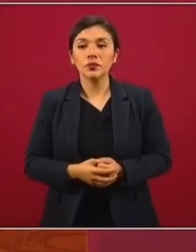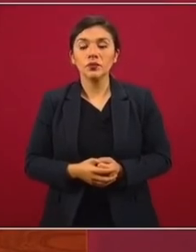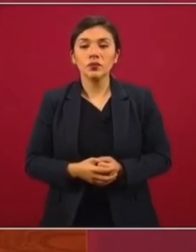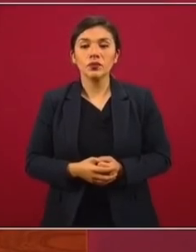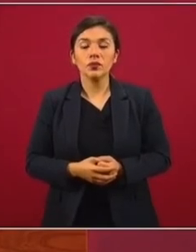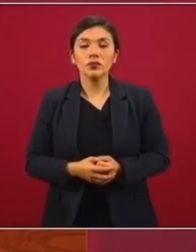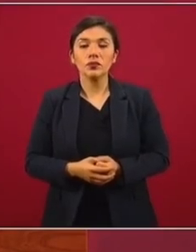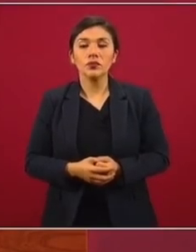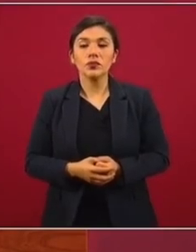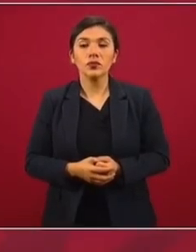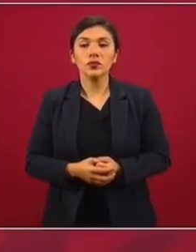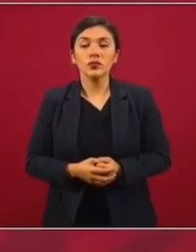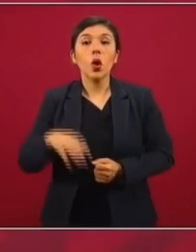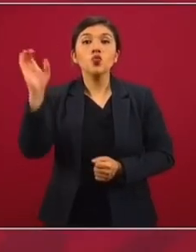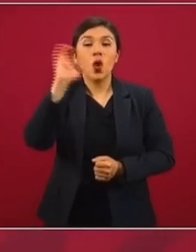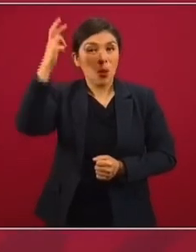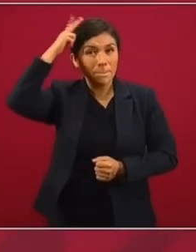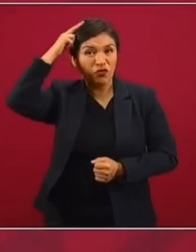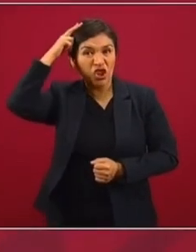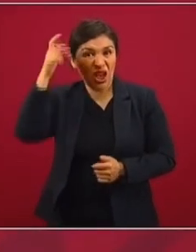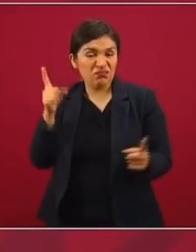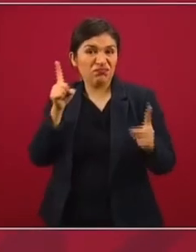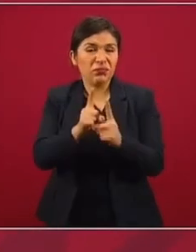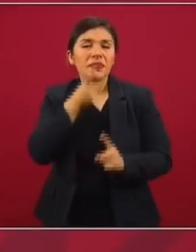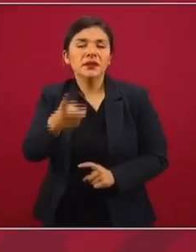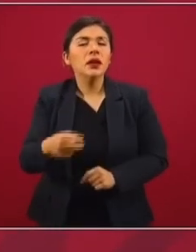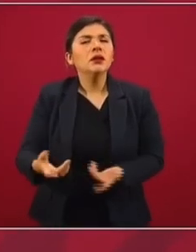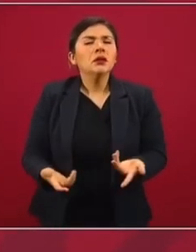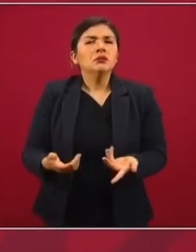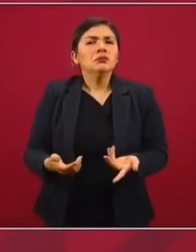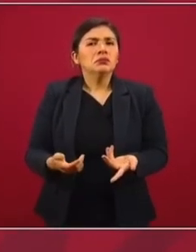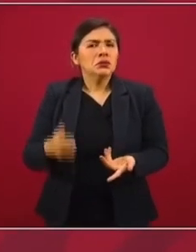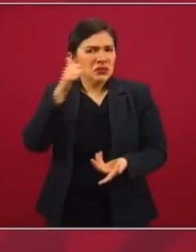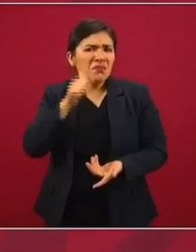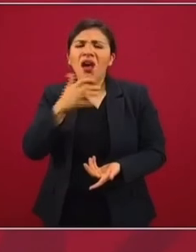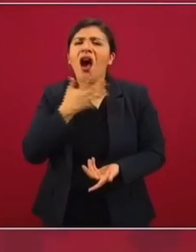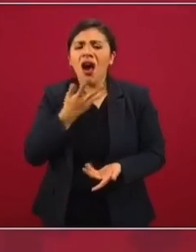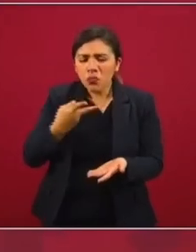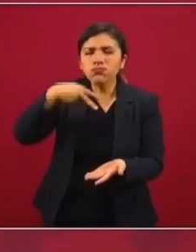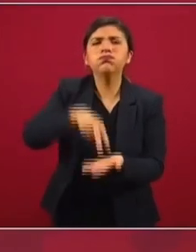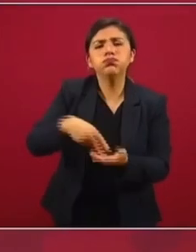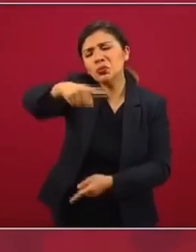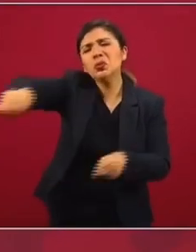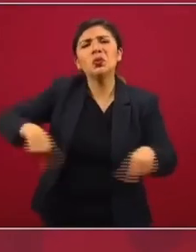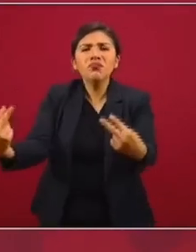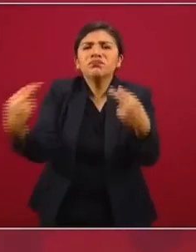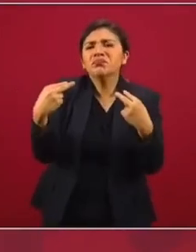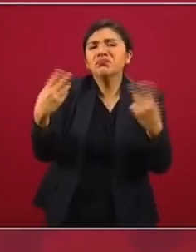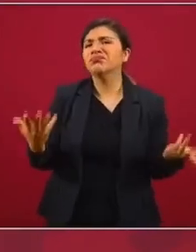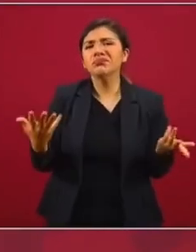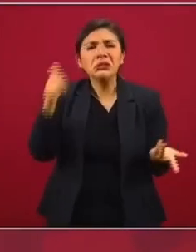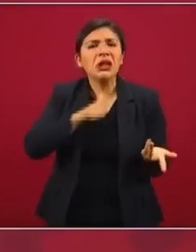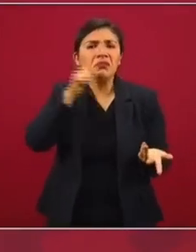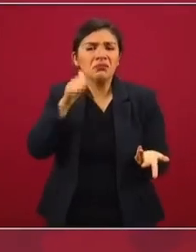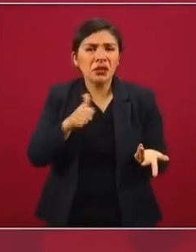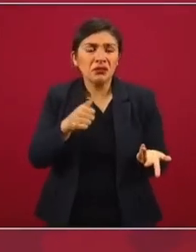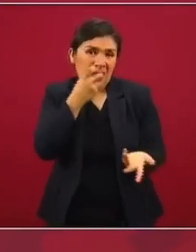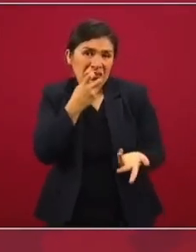cuando se enfrentaba Porfirio Díaz, que siempre esto no es puesto, es un dicho según el cual